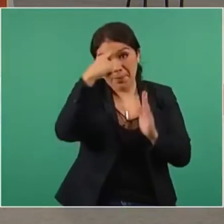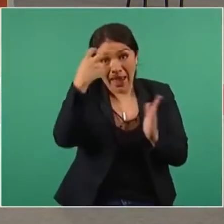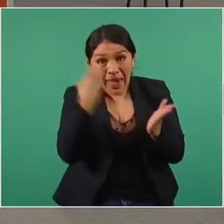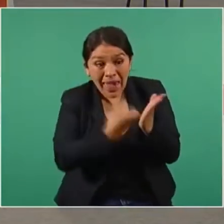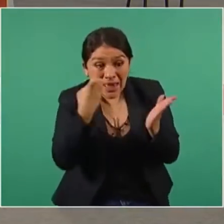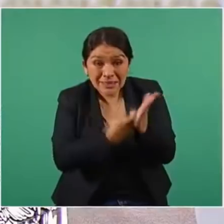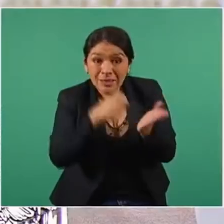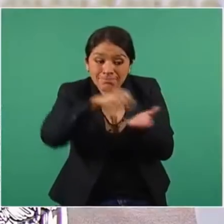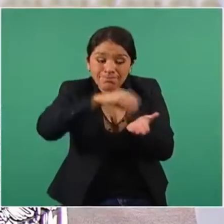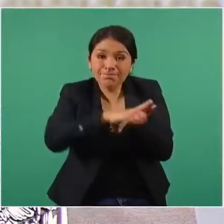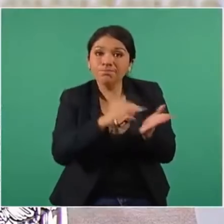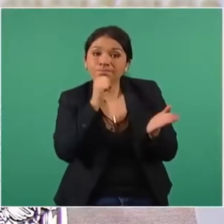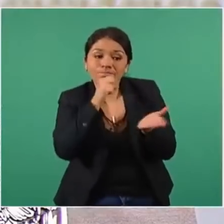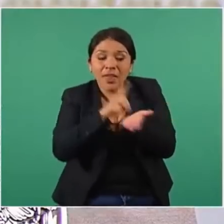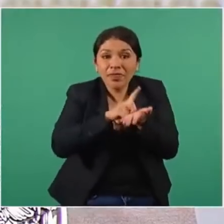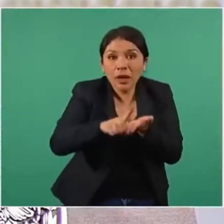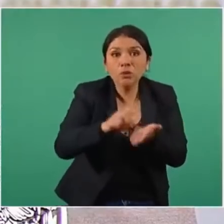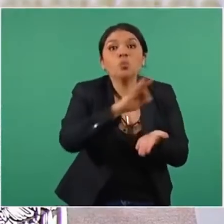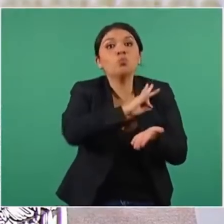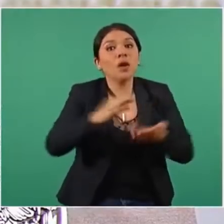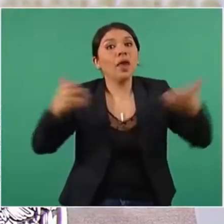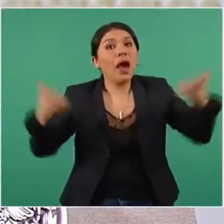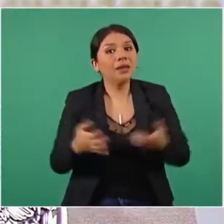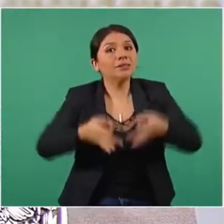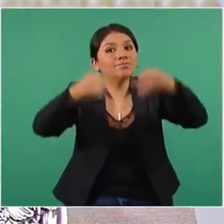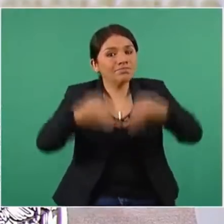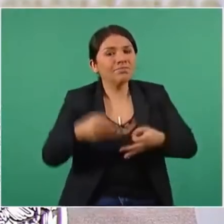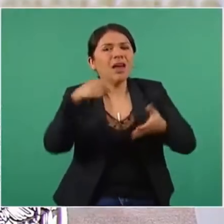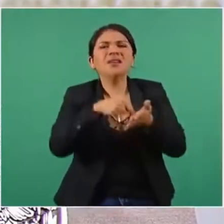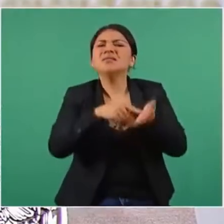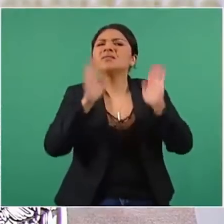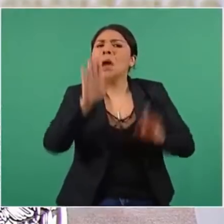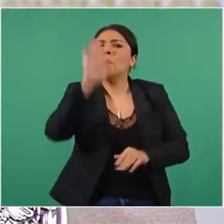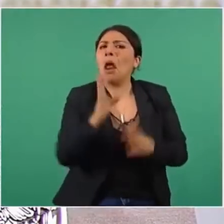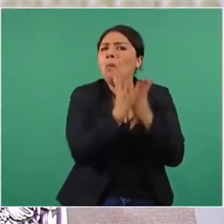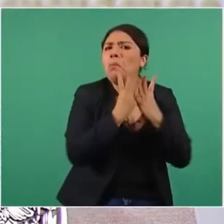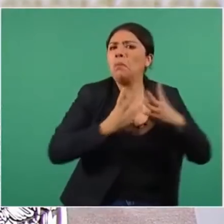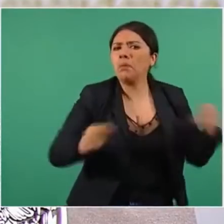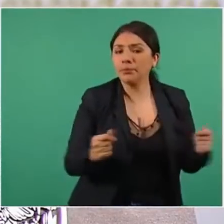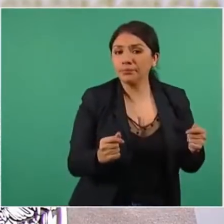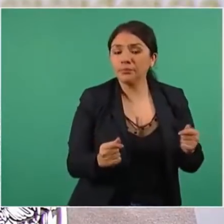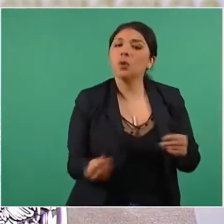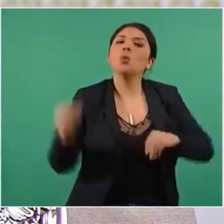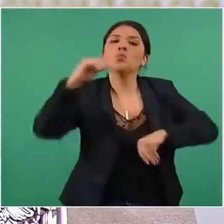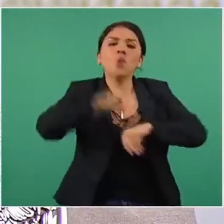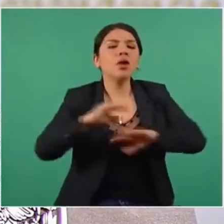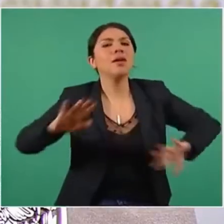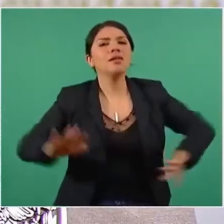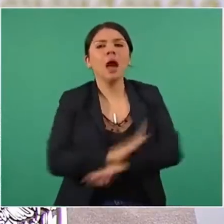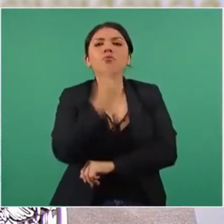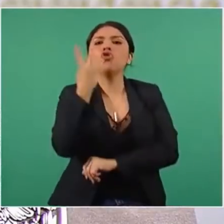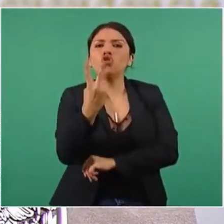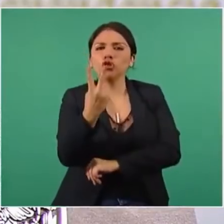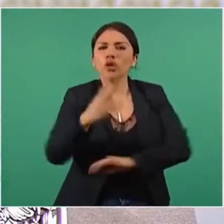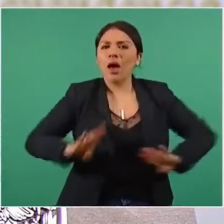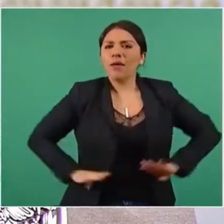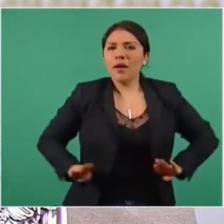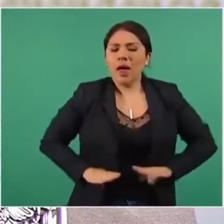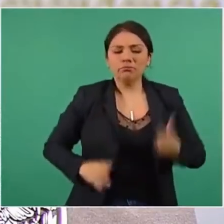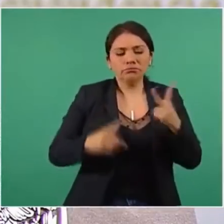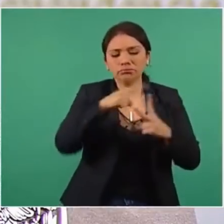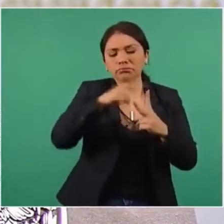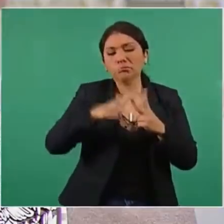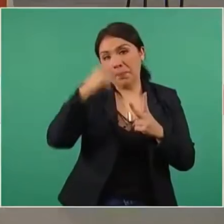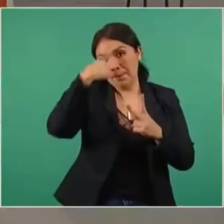este derecho prácticamente extinto. Por lo que se establecieron dos modalidades para el pago de reparto